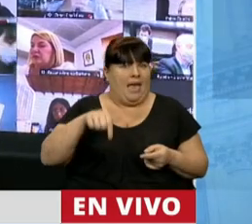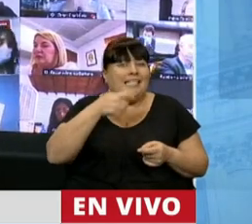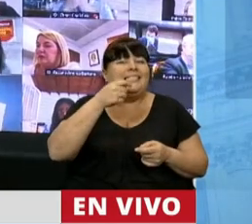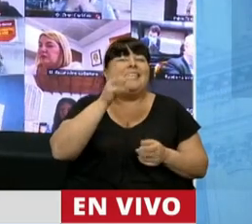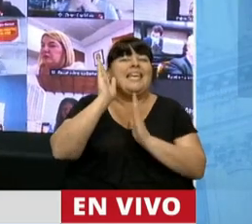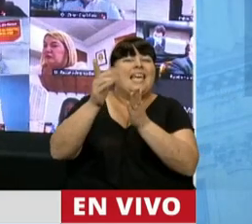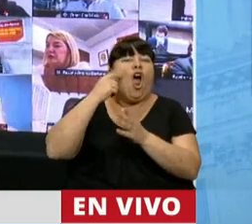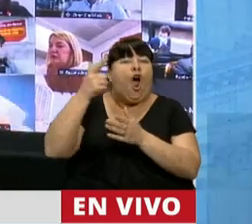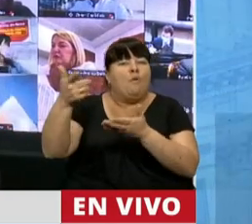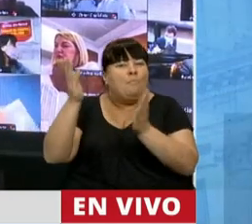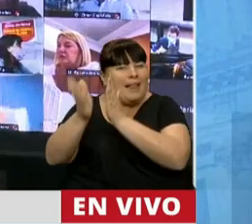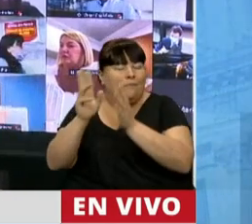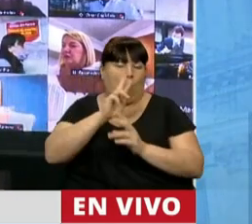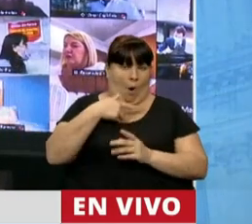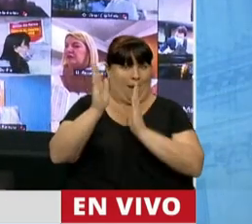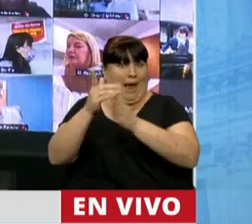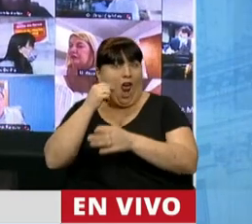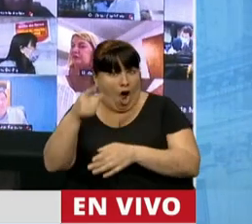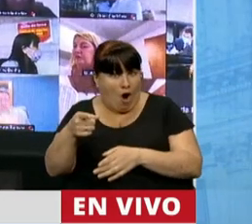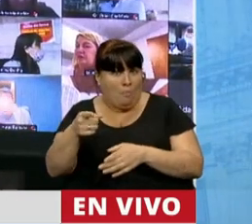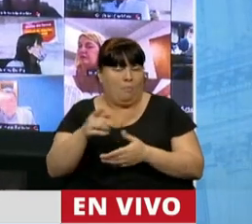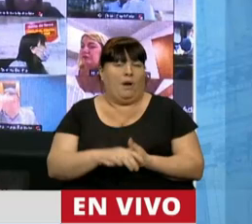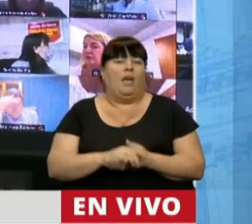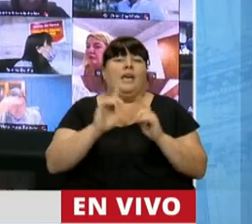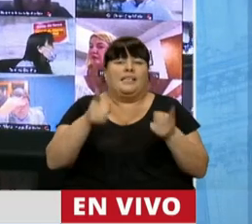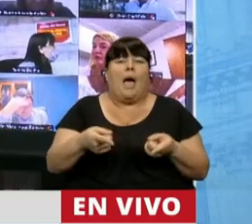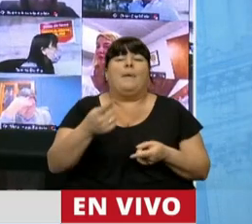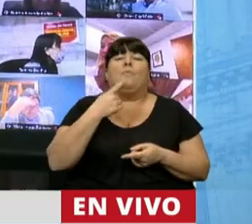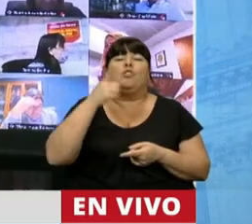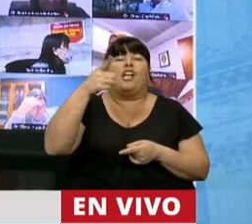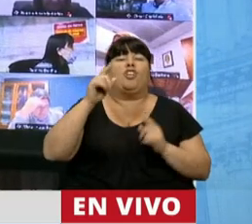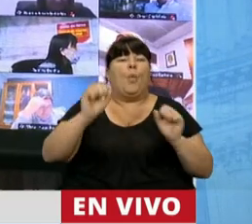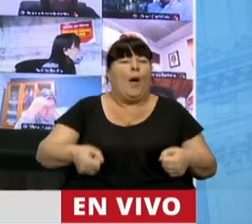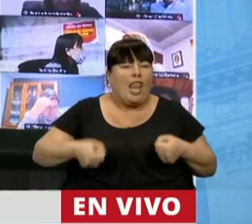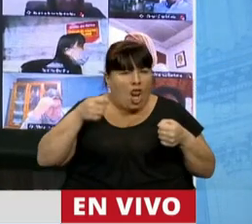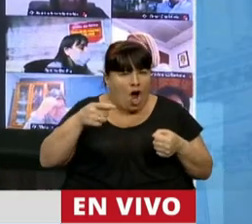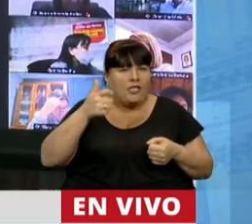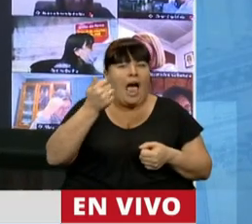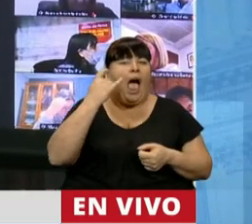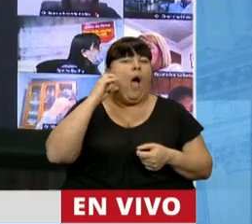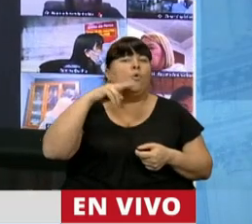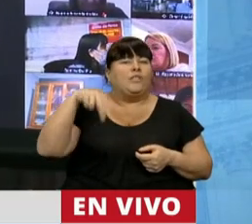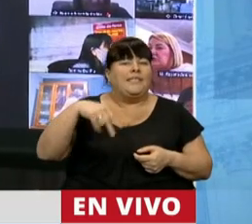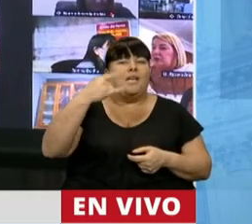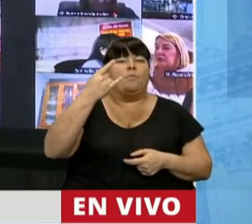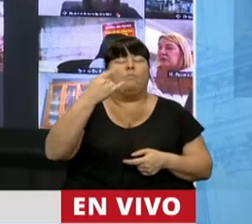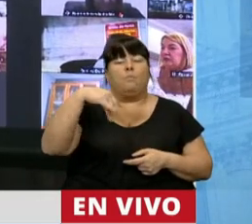casos. Le pasó al pibe de Bariloche, Agustín Muñoz,